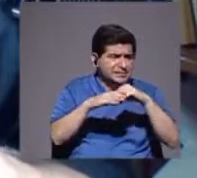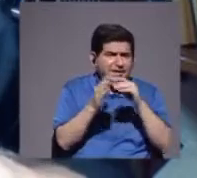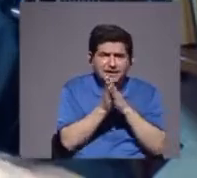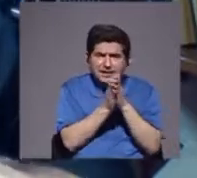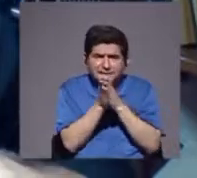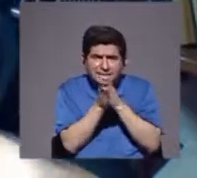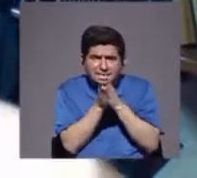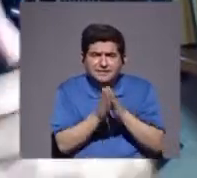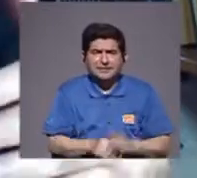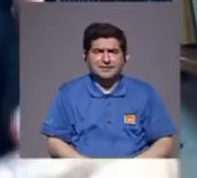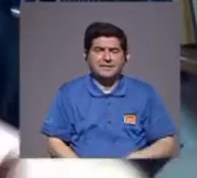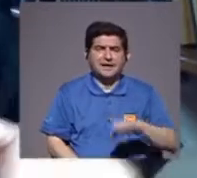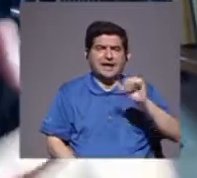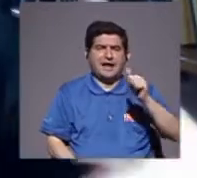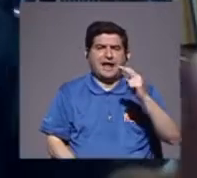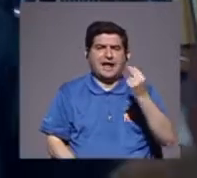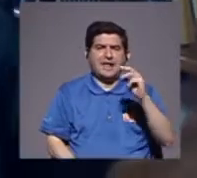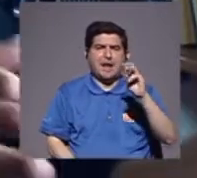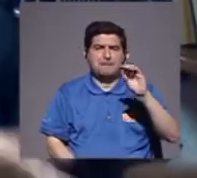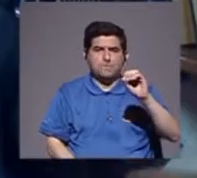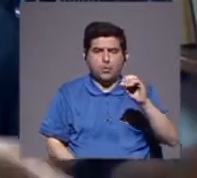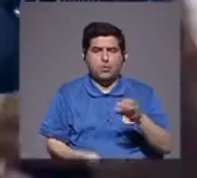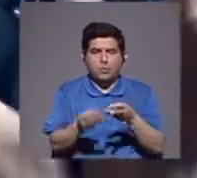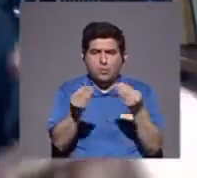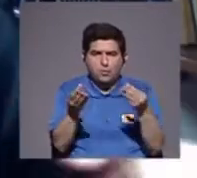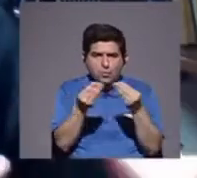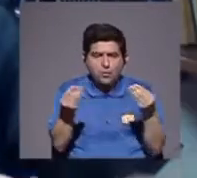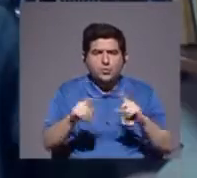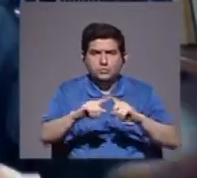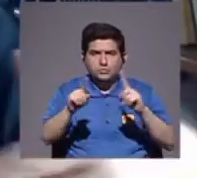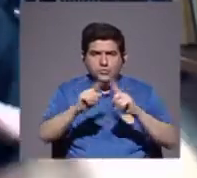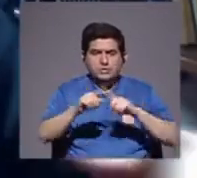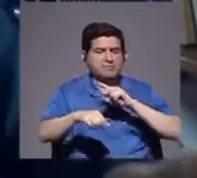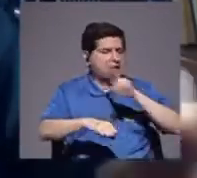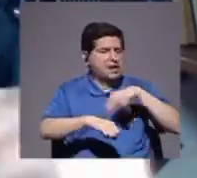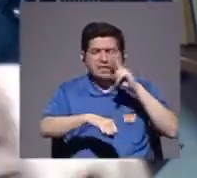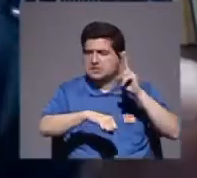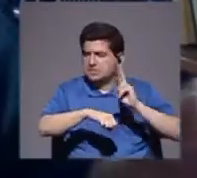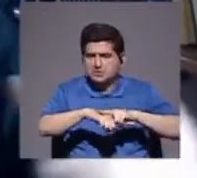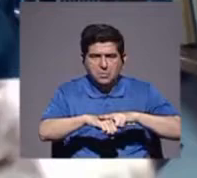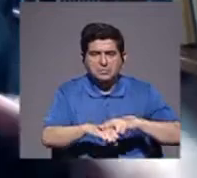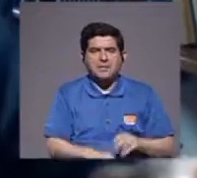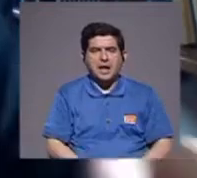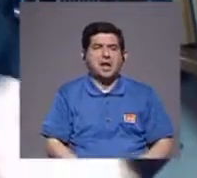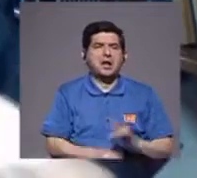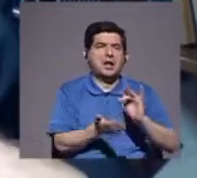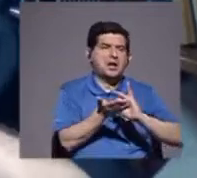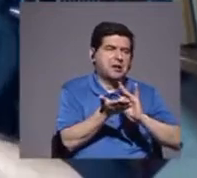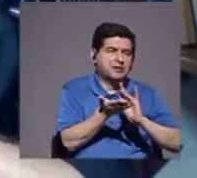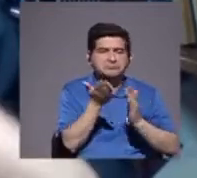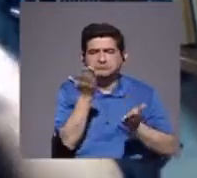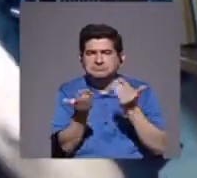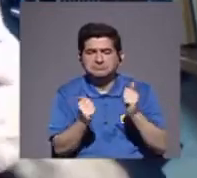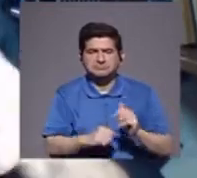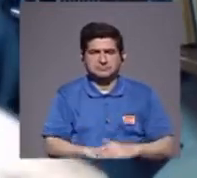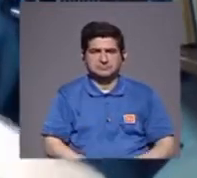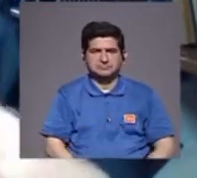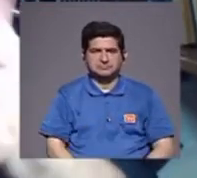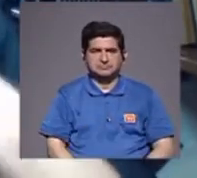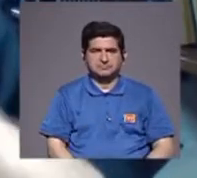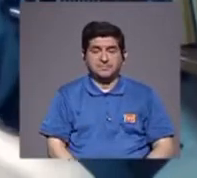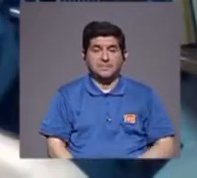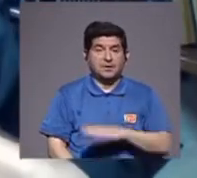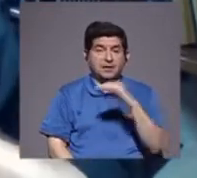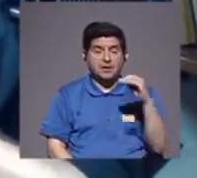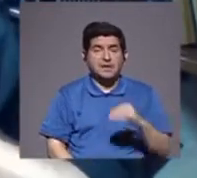caso del cáñamo, para productos, y subproductos, normales, de producción, farmacéutico, etcétera, tipo